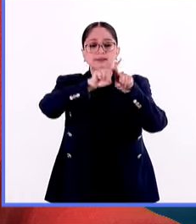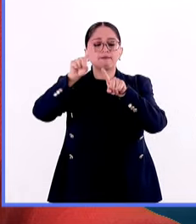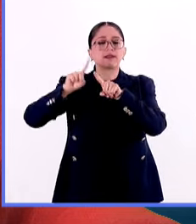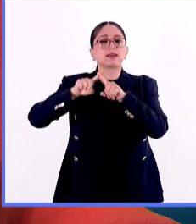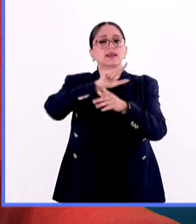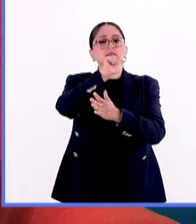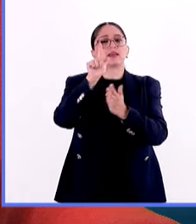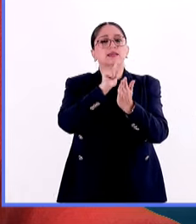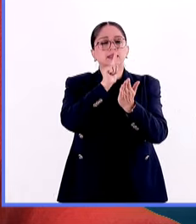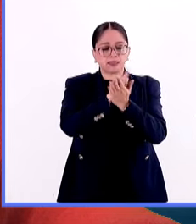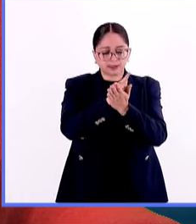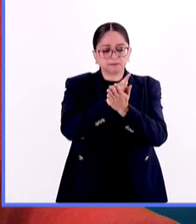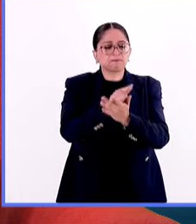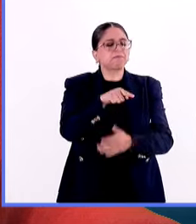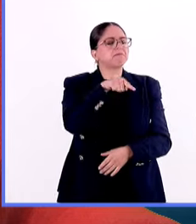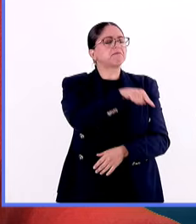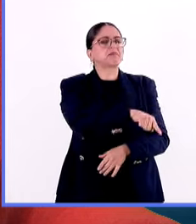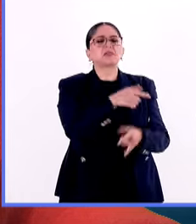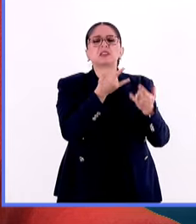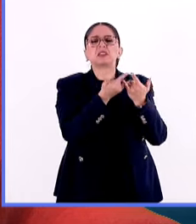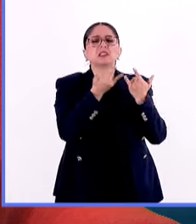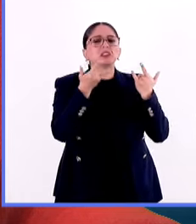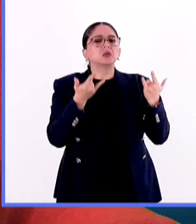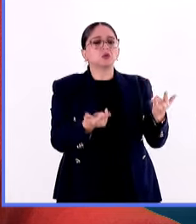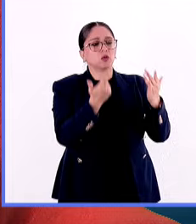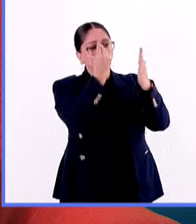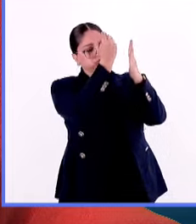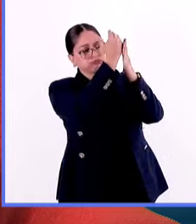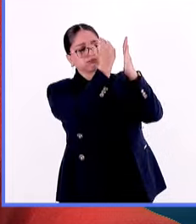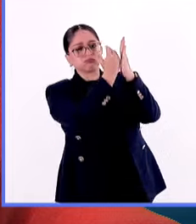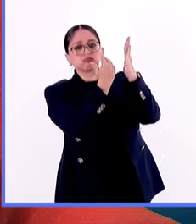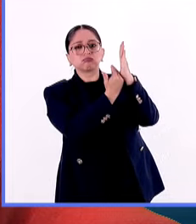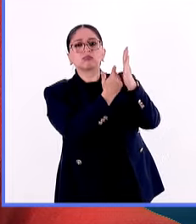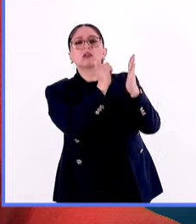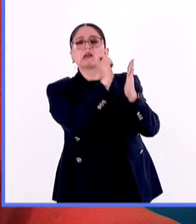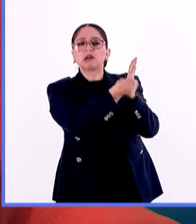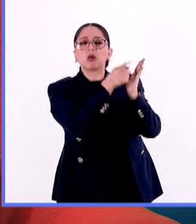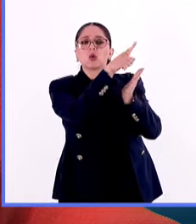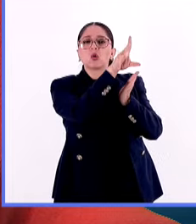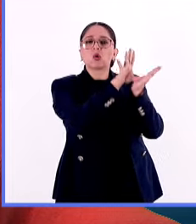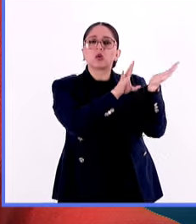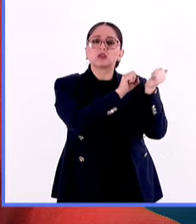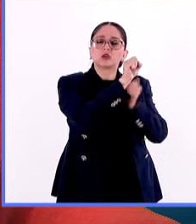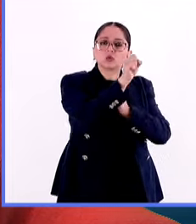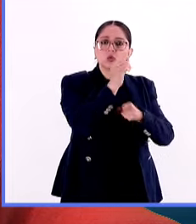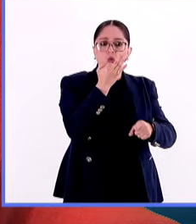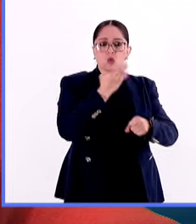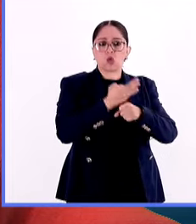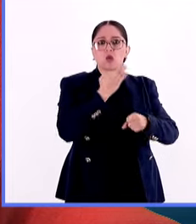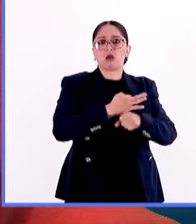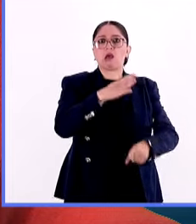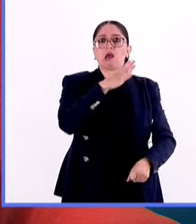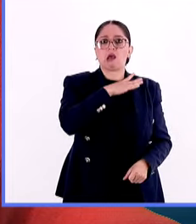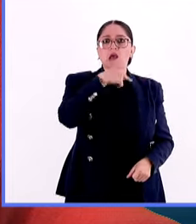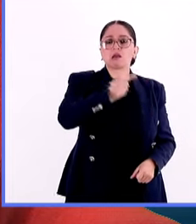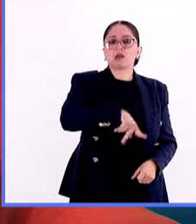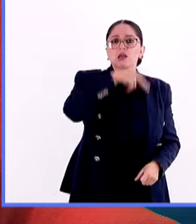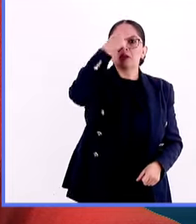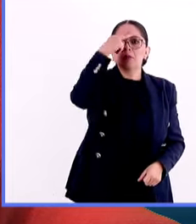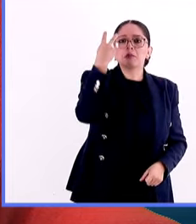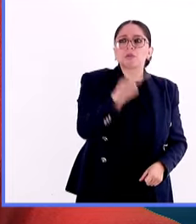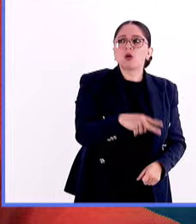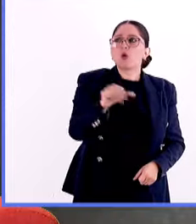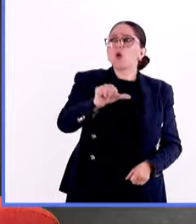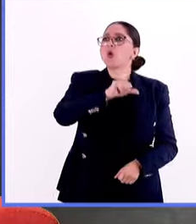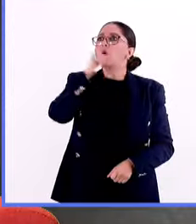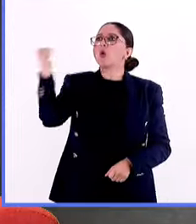dando. Hablemos un poquito de historia, cuáles son las particularidades, lo sorprendente de una constitución como la nuestra y que la hace diferente de la de